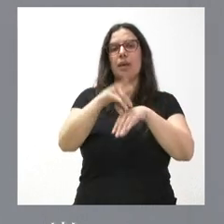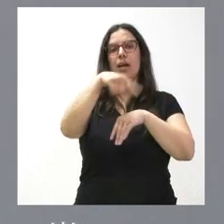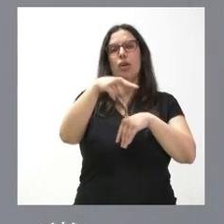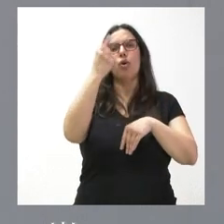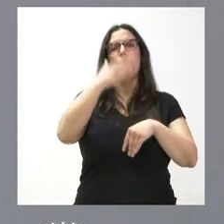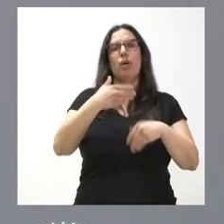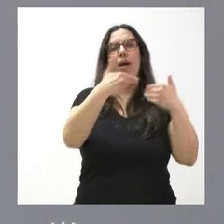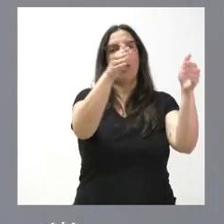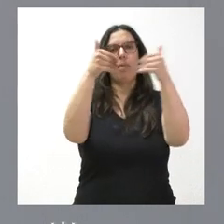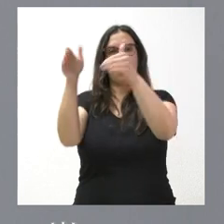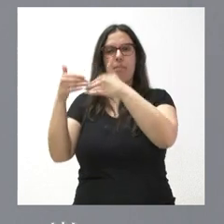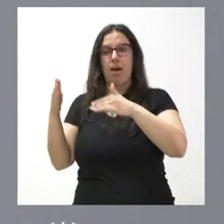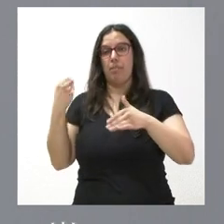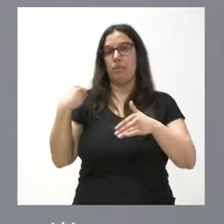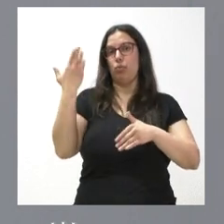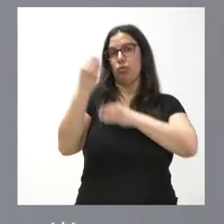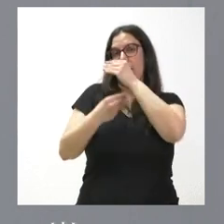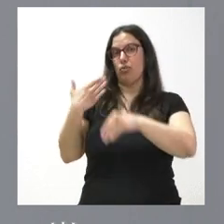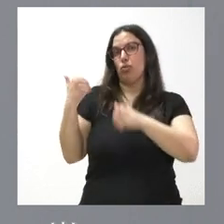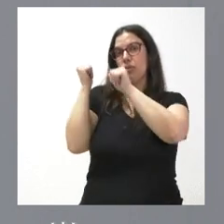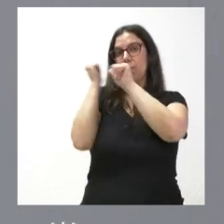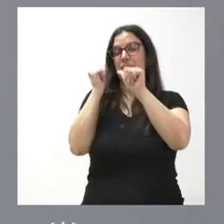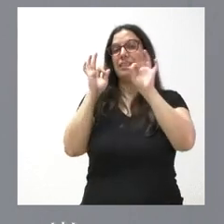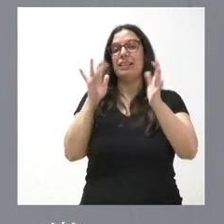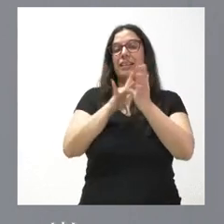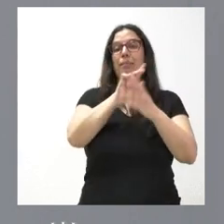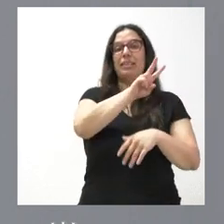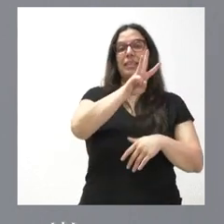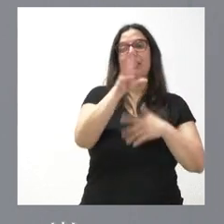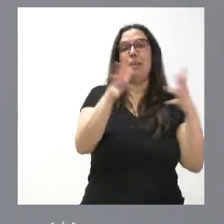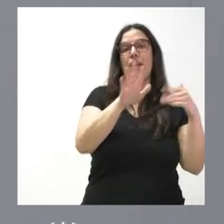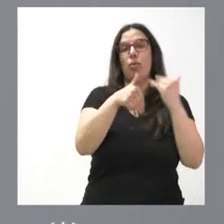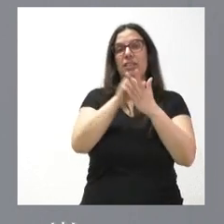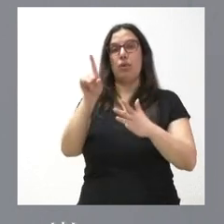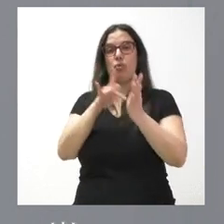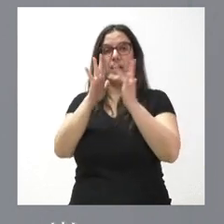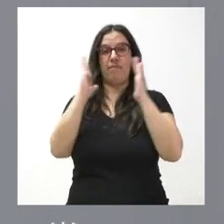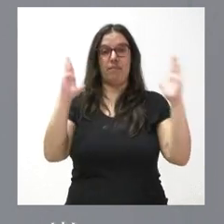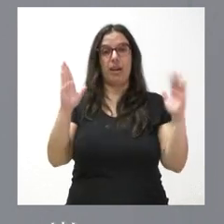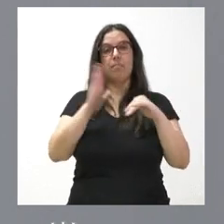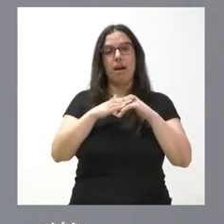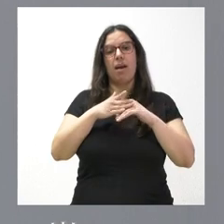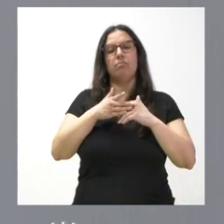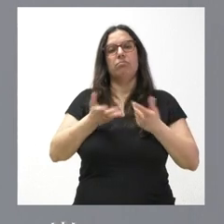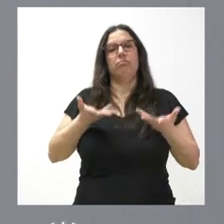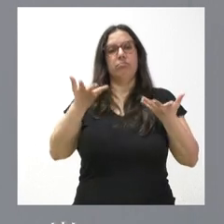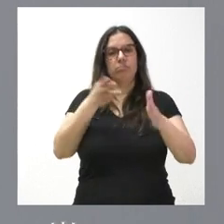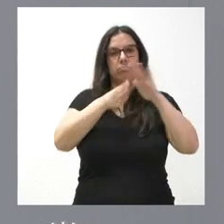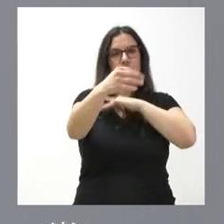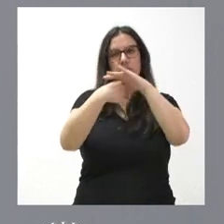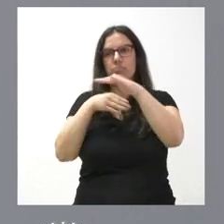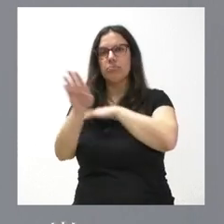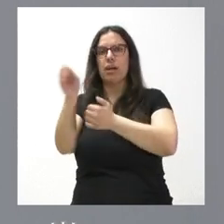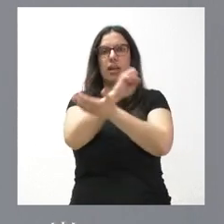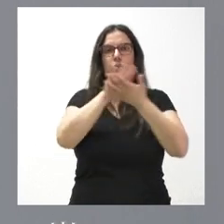monumentos que se han realizado en la Semana Santa, en concreto el del 23 de marzo y el 1 de abril, para facilitar el acceso gratuito de visitantes durante